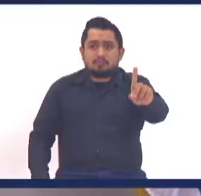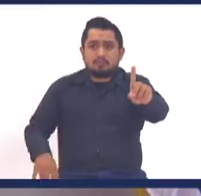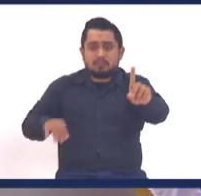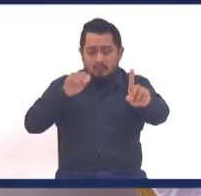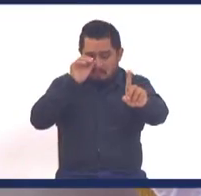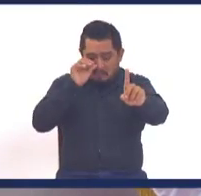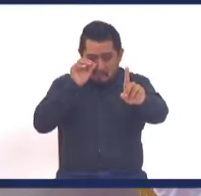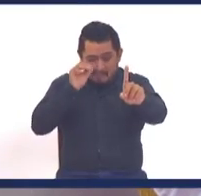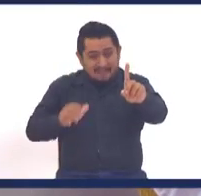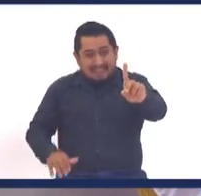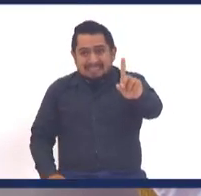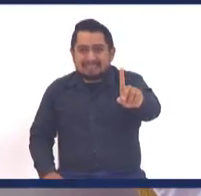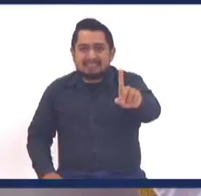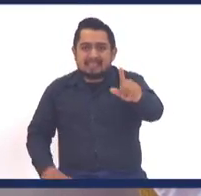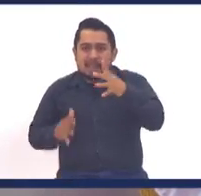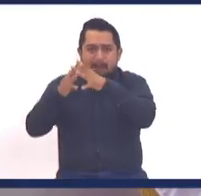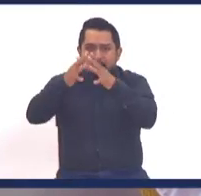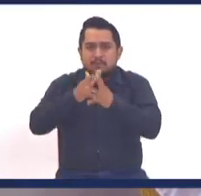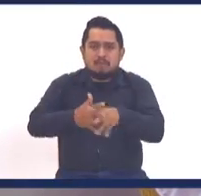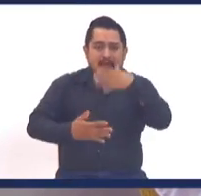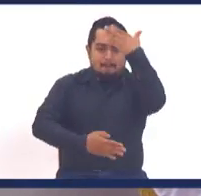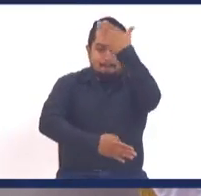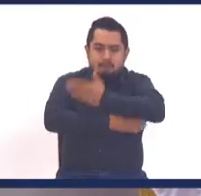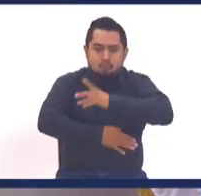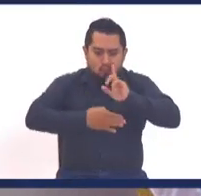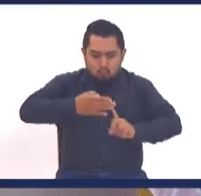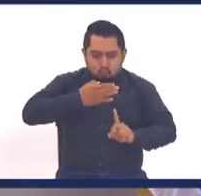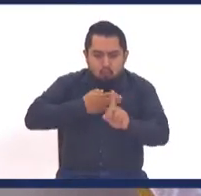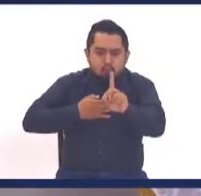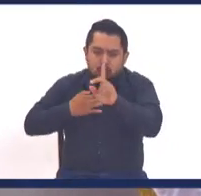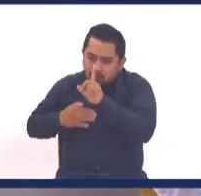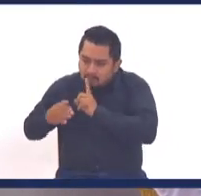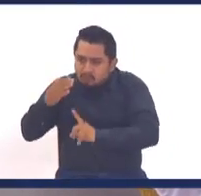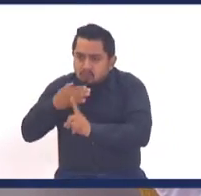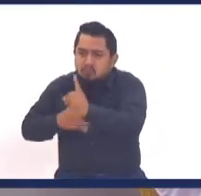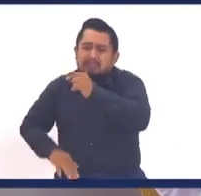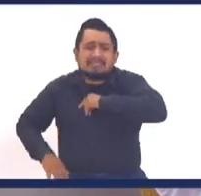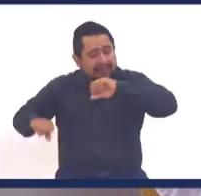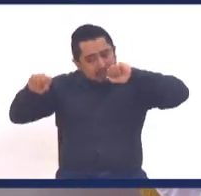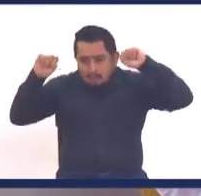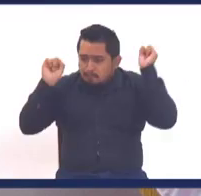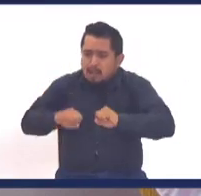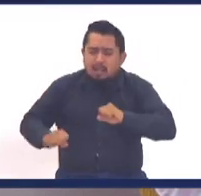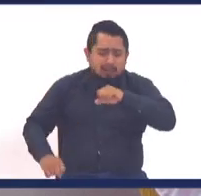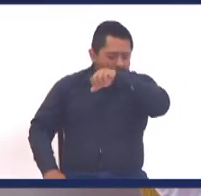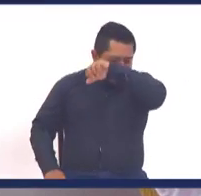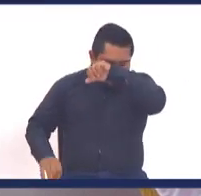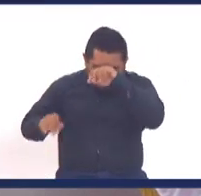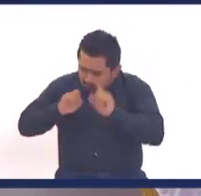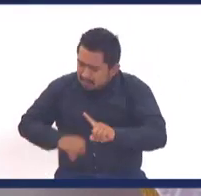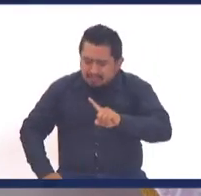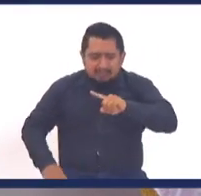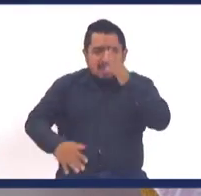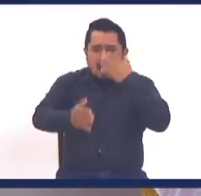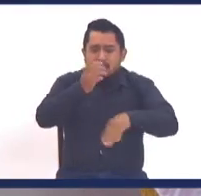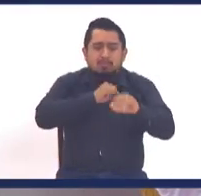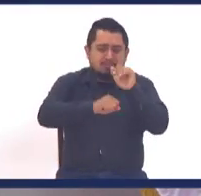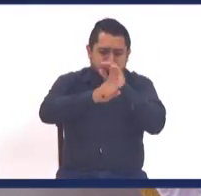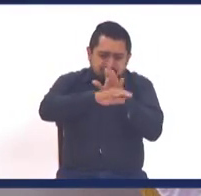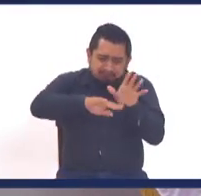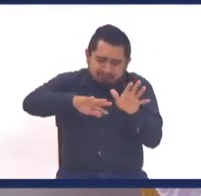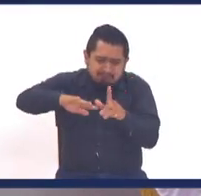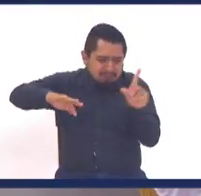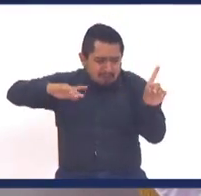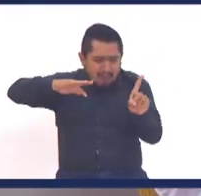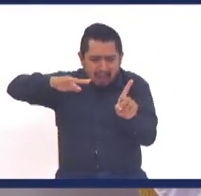de manera irregular del Salvador. Y al estar pasando el día o río bravo, cuando vieron que ya no podían, y que ya se los arrastraba, y que hacían muertos miles de